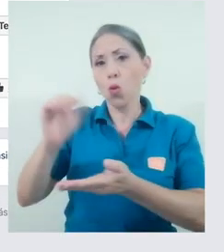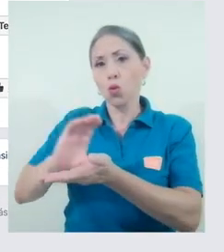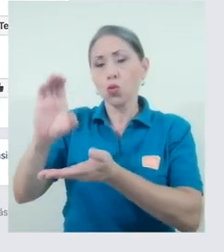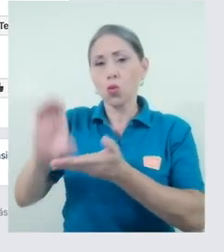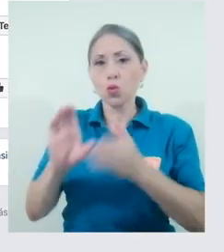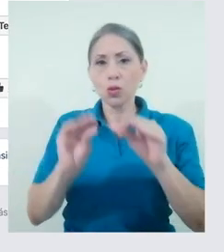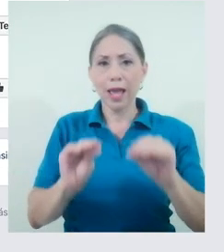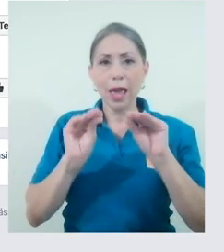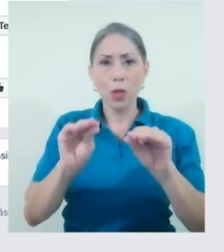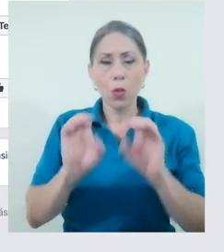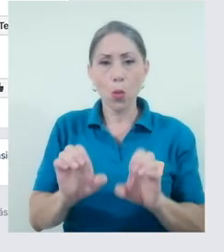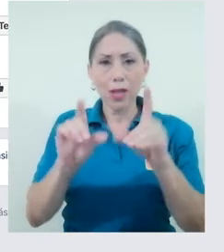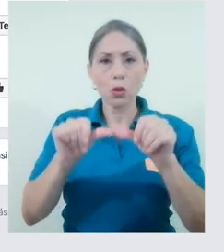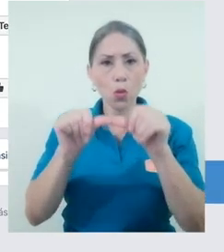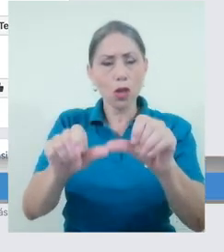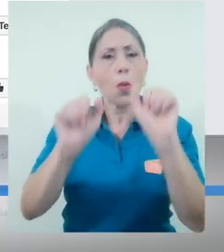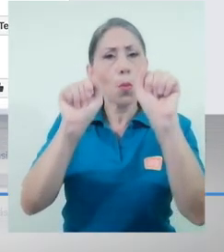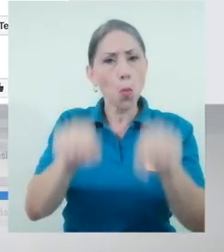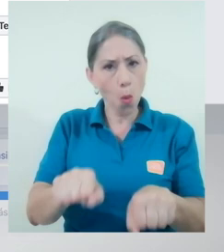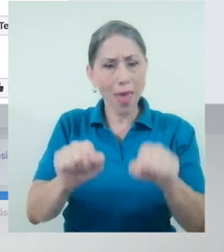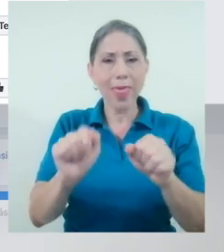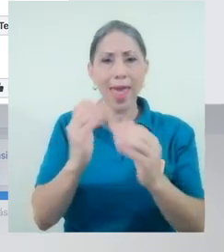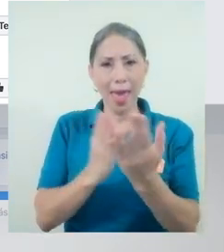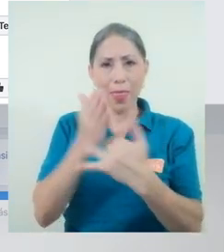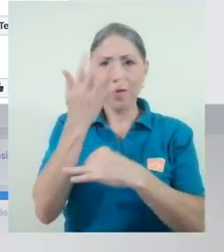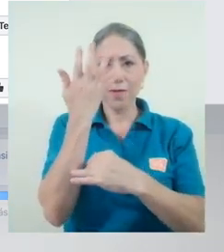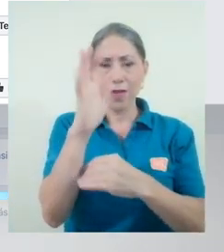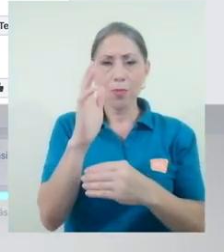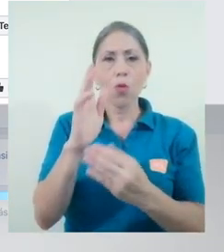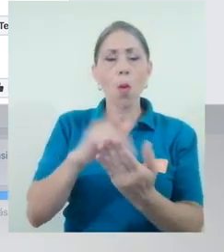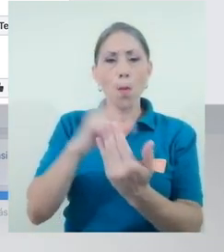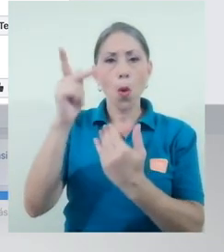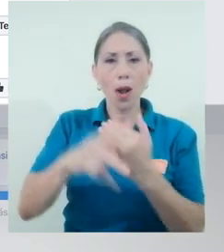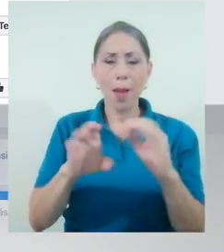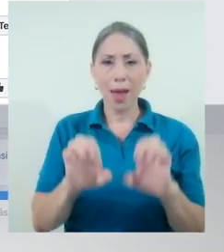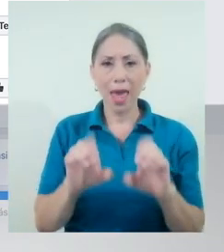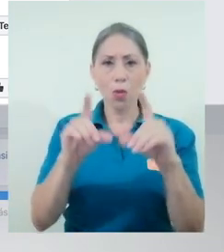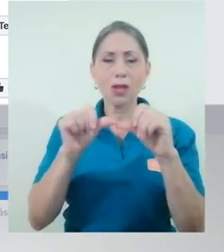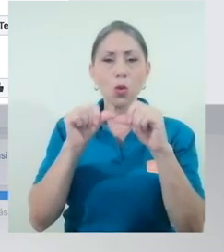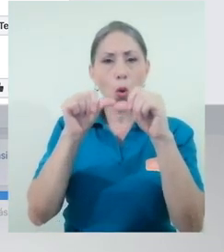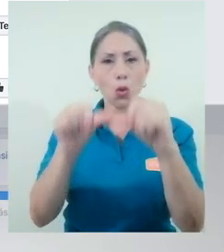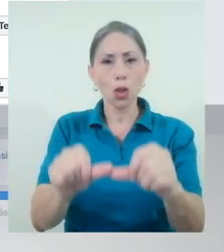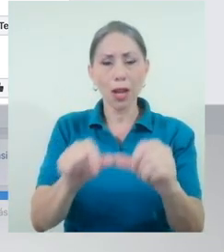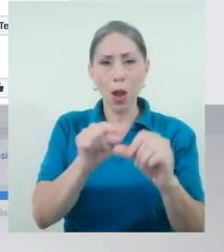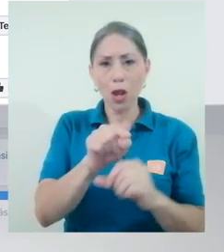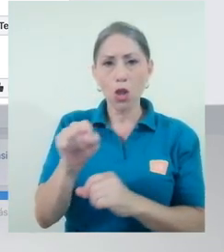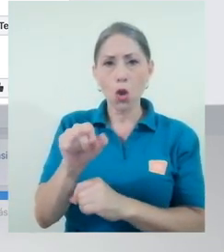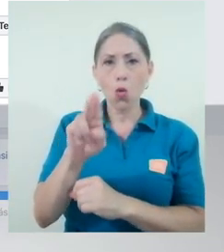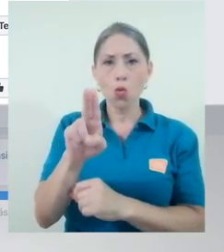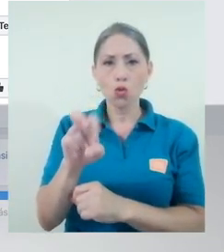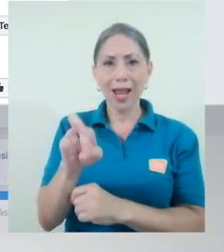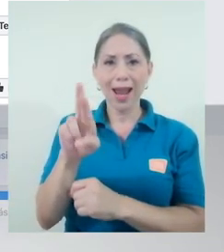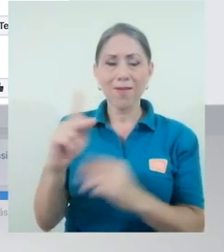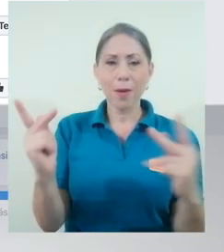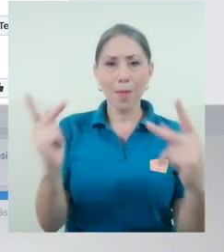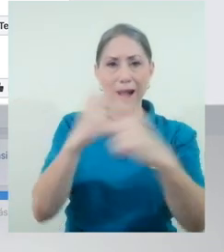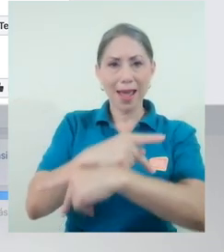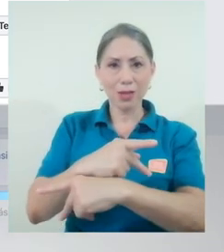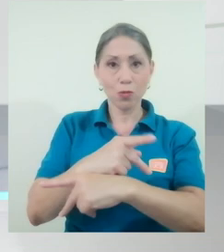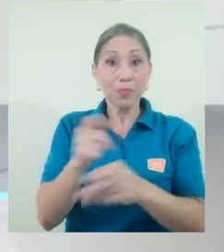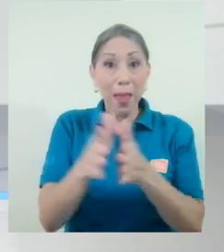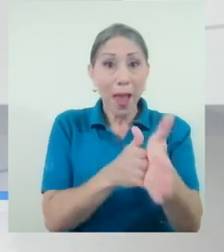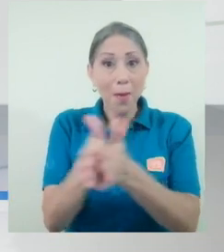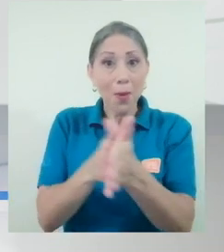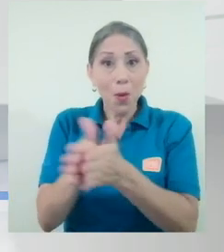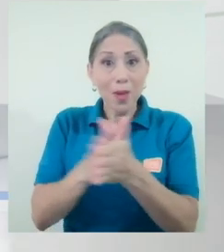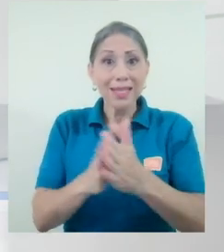cursos de educación continua, puede visitar la página en Facebook programa Educación Continua guión UCR Paraíso.